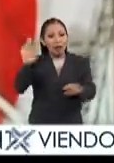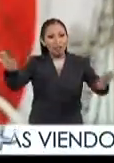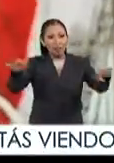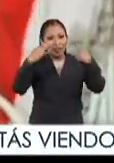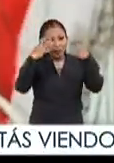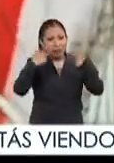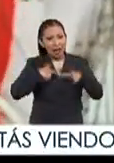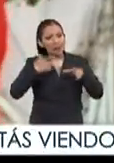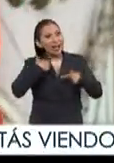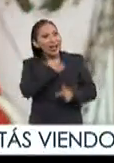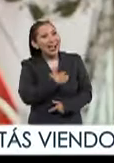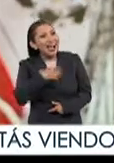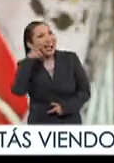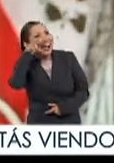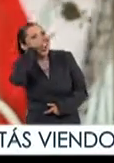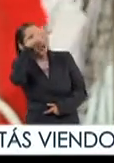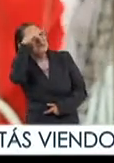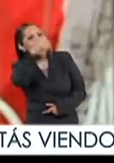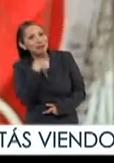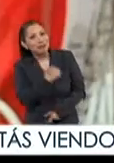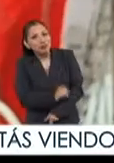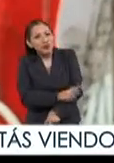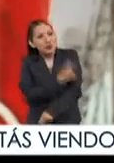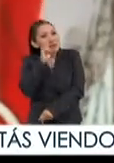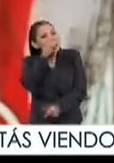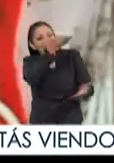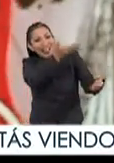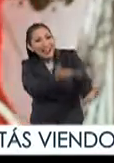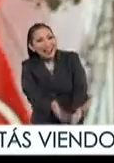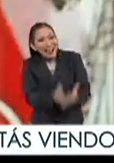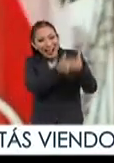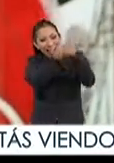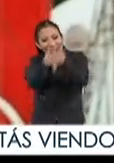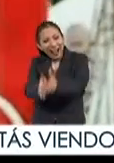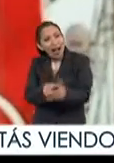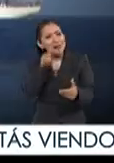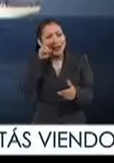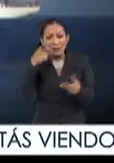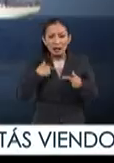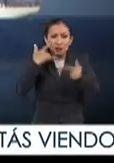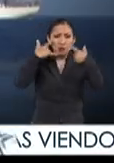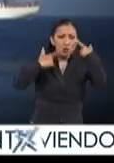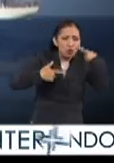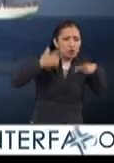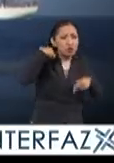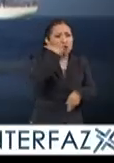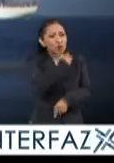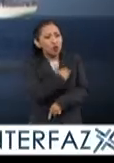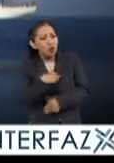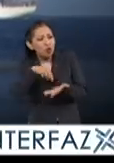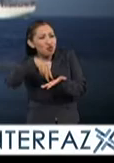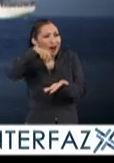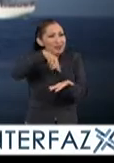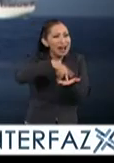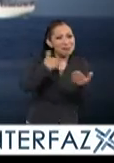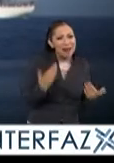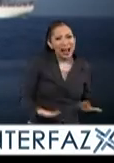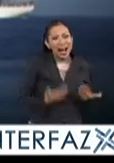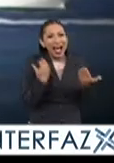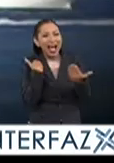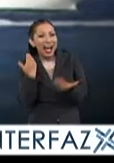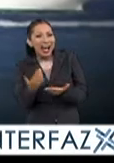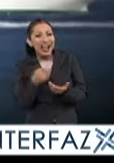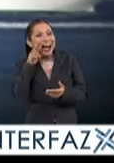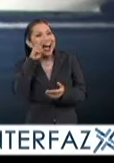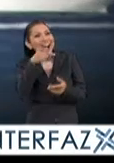la gente se alegra y de verdad que se emociona al vernos llegar hemos visto gente llorando gente contenta gente bailando para